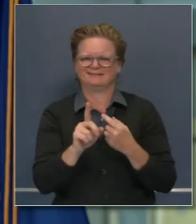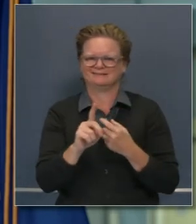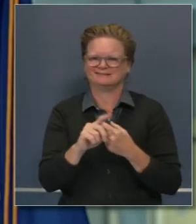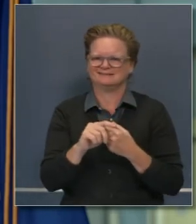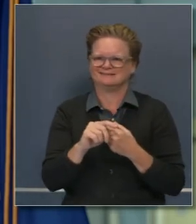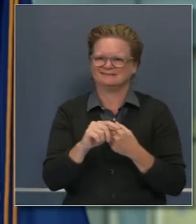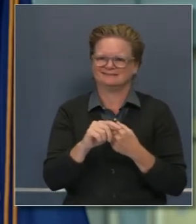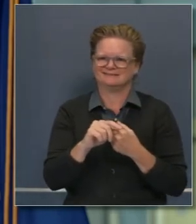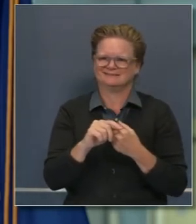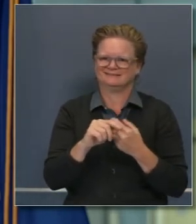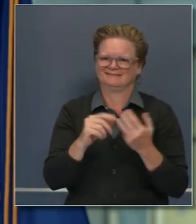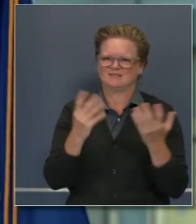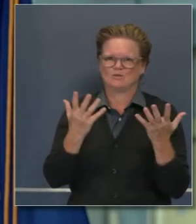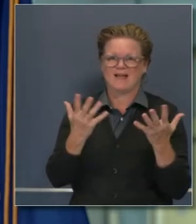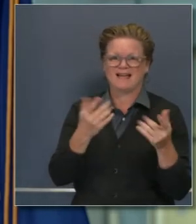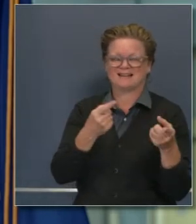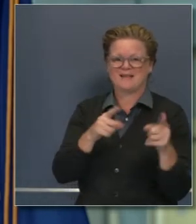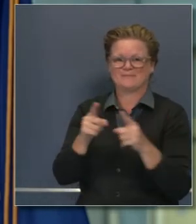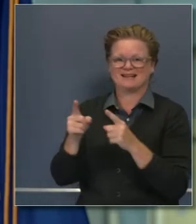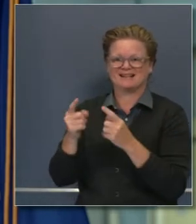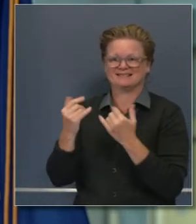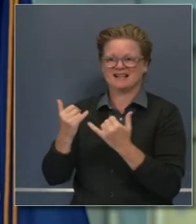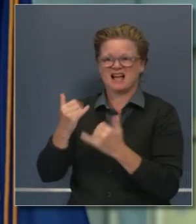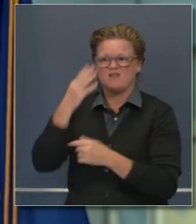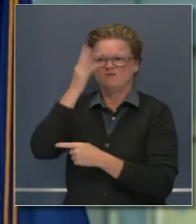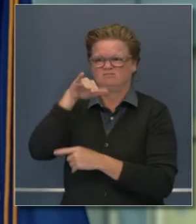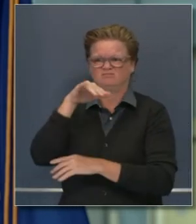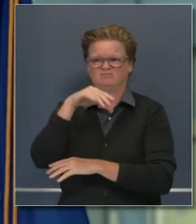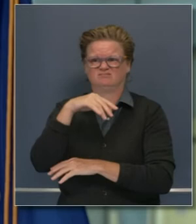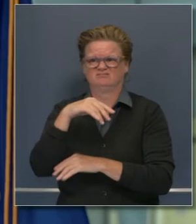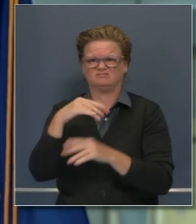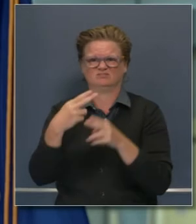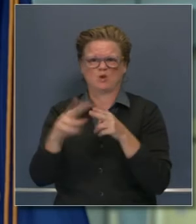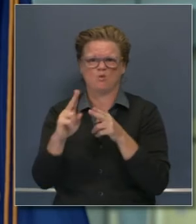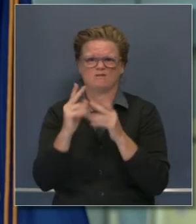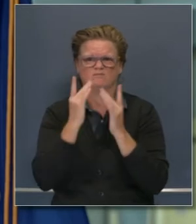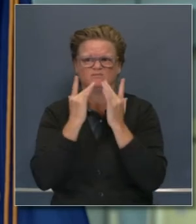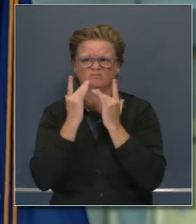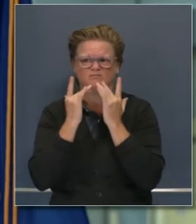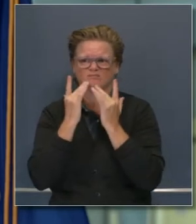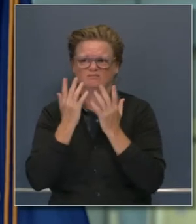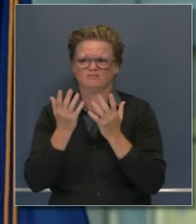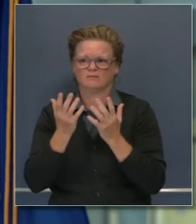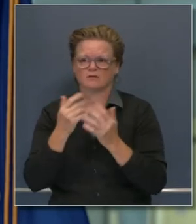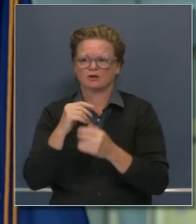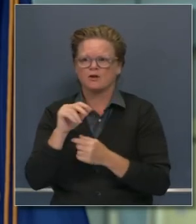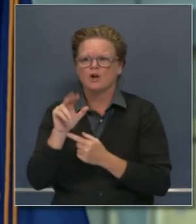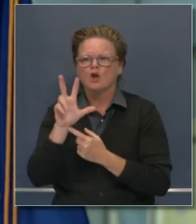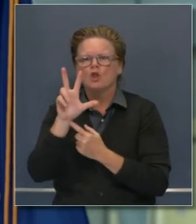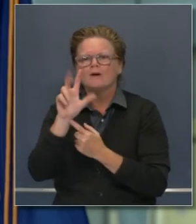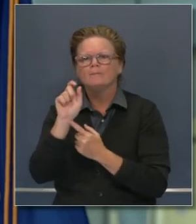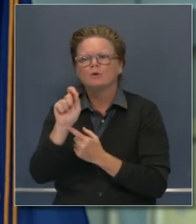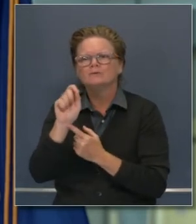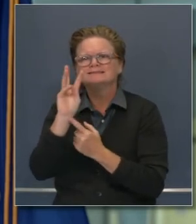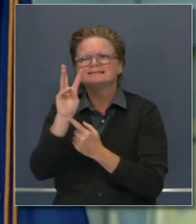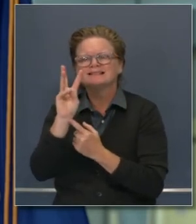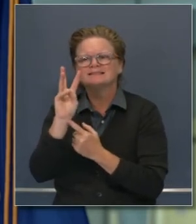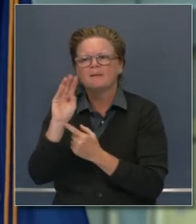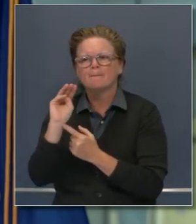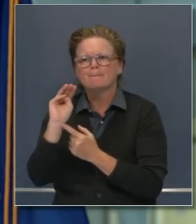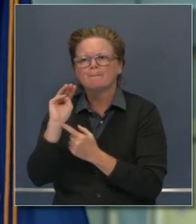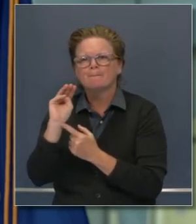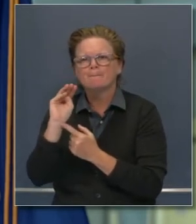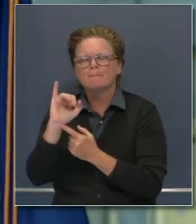esta temporada de incendios de este año, que como saben ustedes es histórica, sin precedente. 3,6 millones de